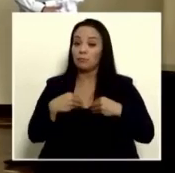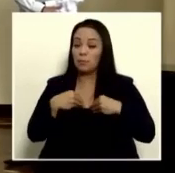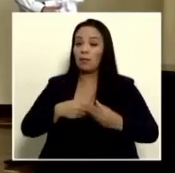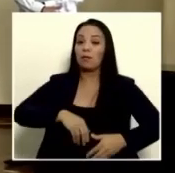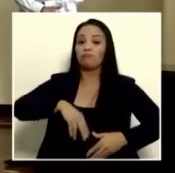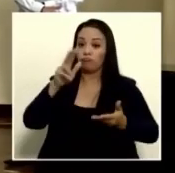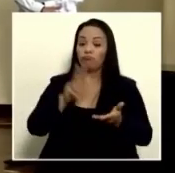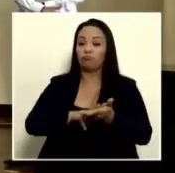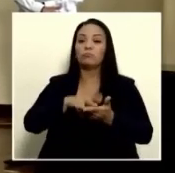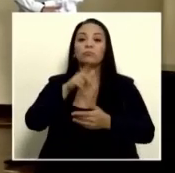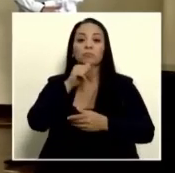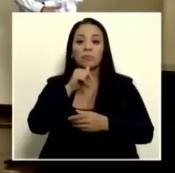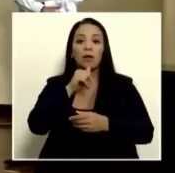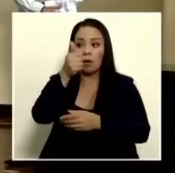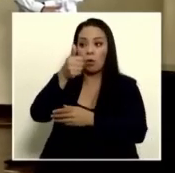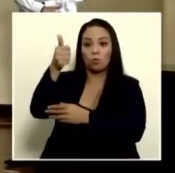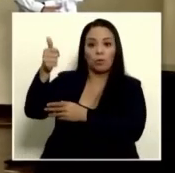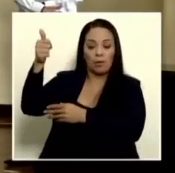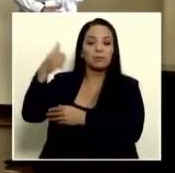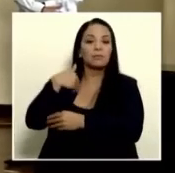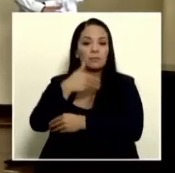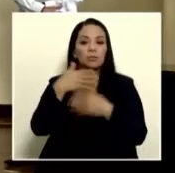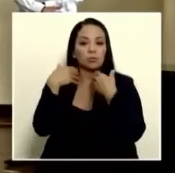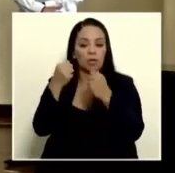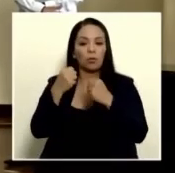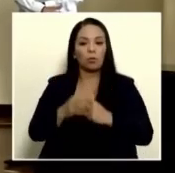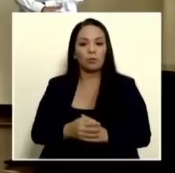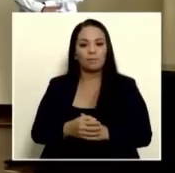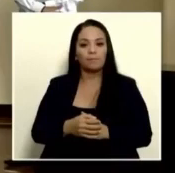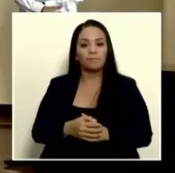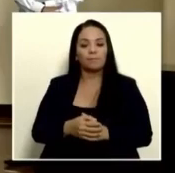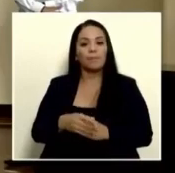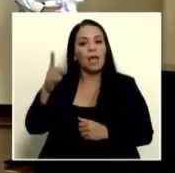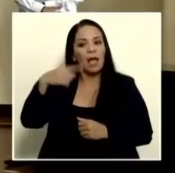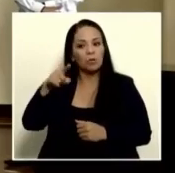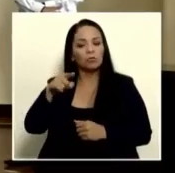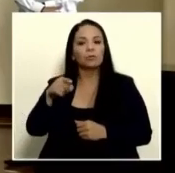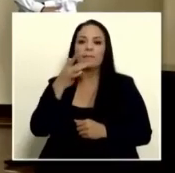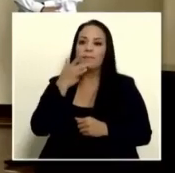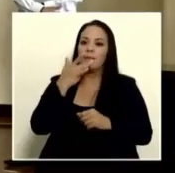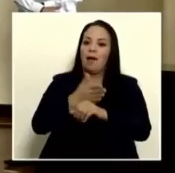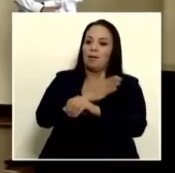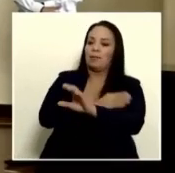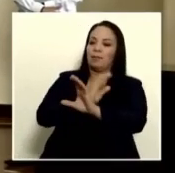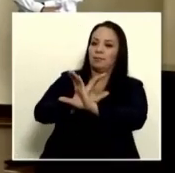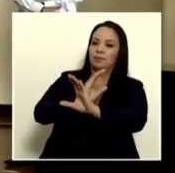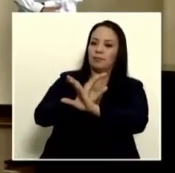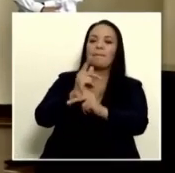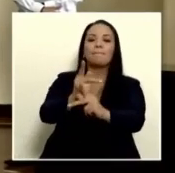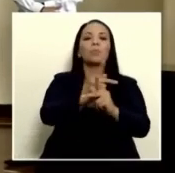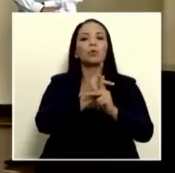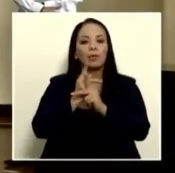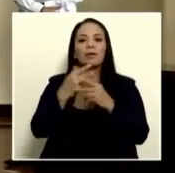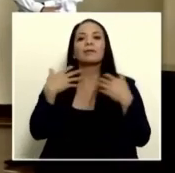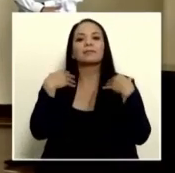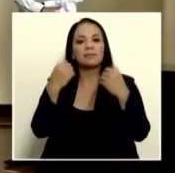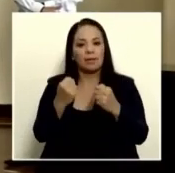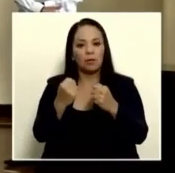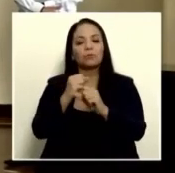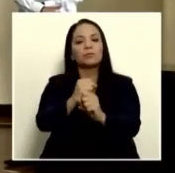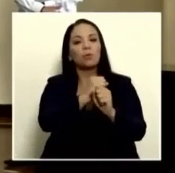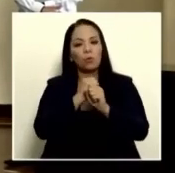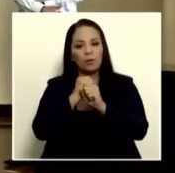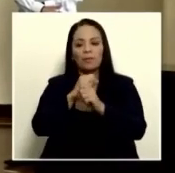por las autoridades locales del Ministerio de Salud bajo el principio precautorio a fin de proteger la salud y